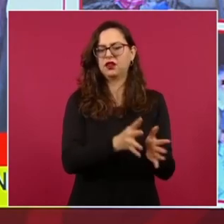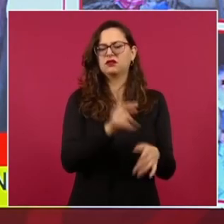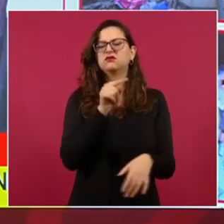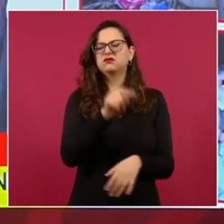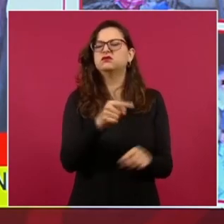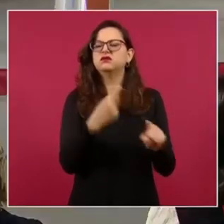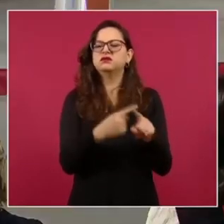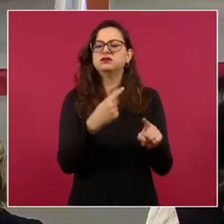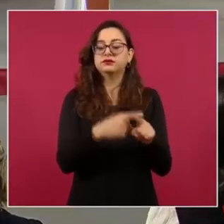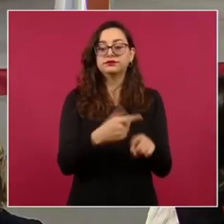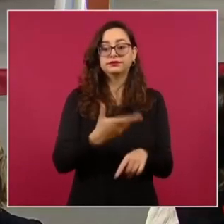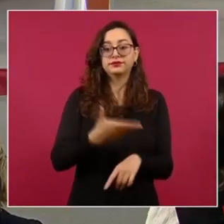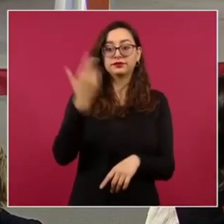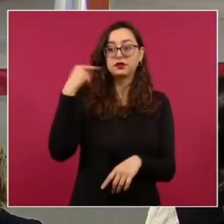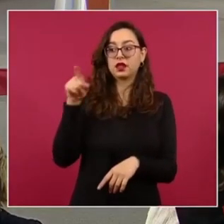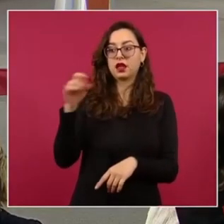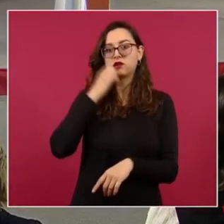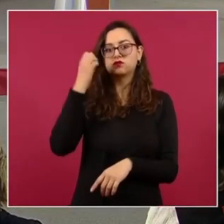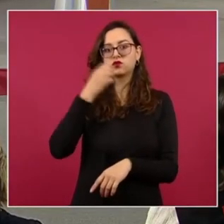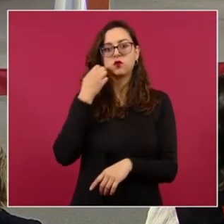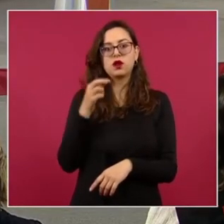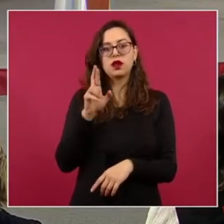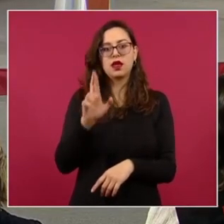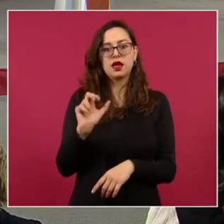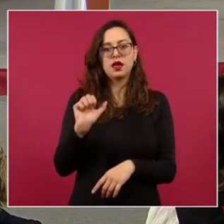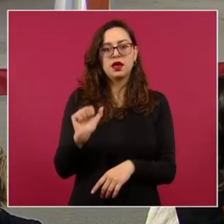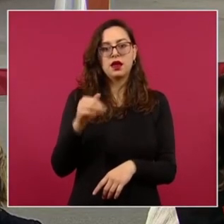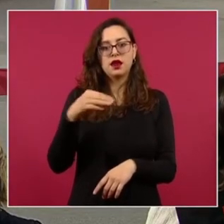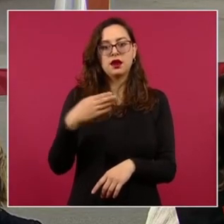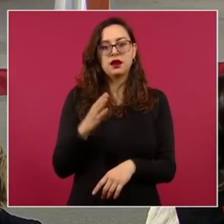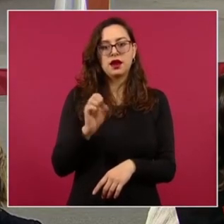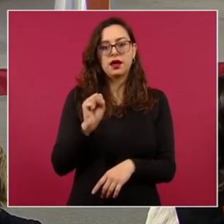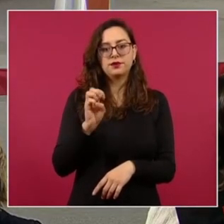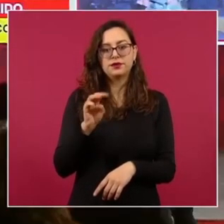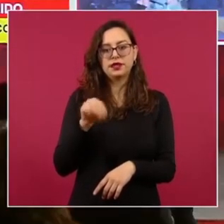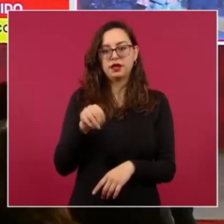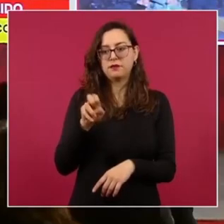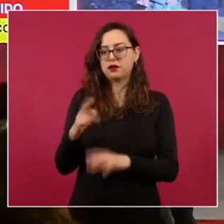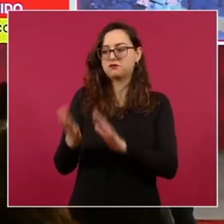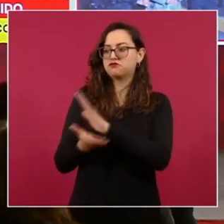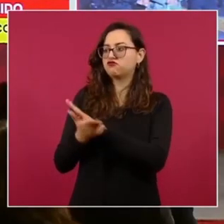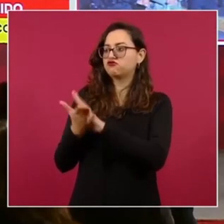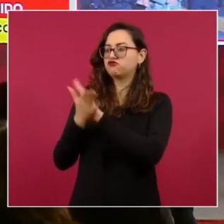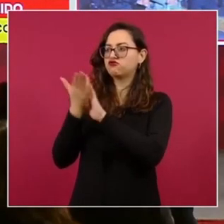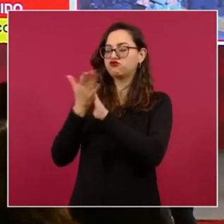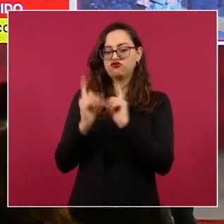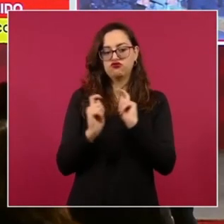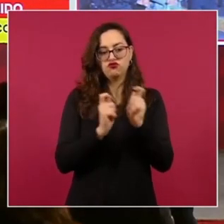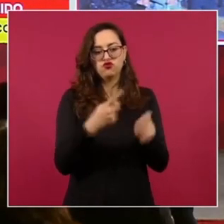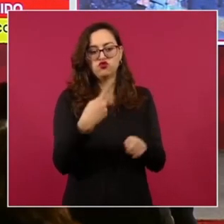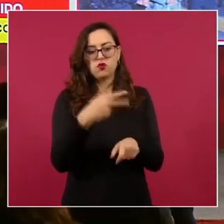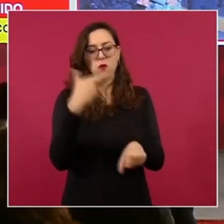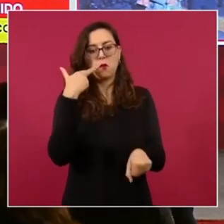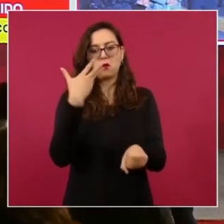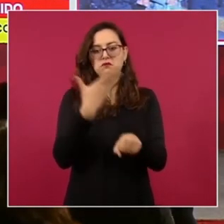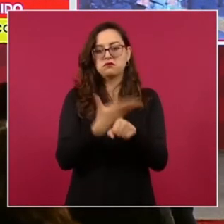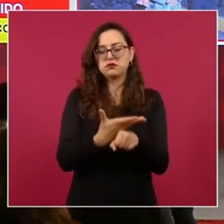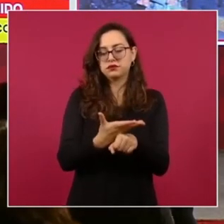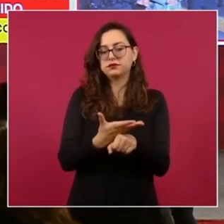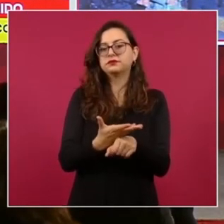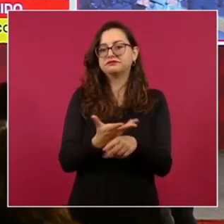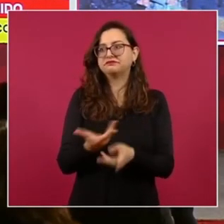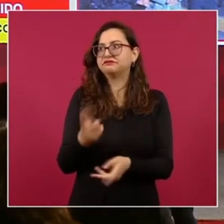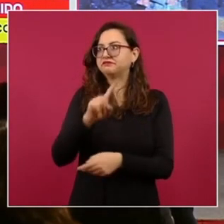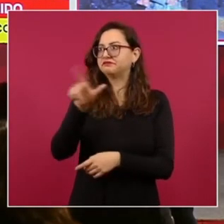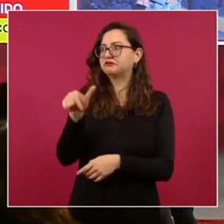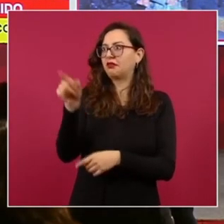trabajo de la Fiscalía General de Justicia de la Ciudad de México. Como ustedes recordarán, se le acusa de